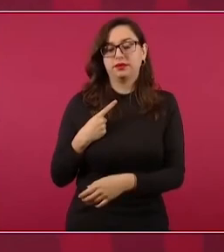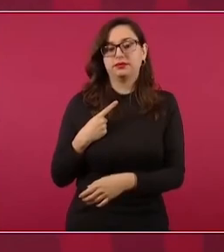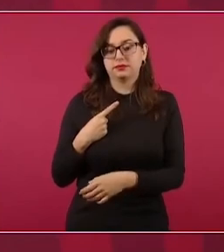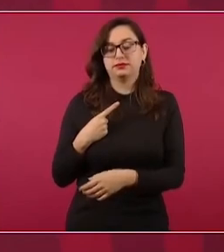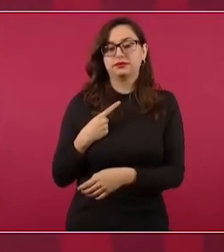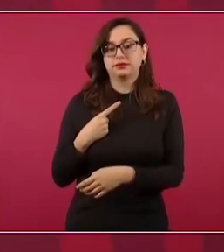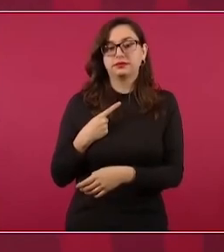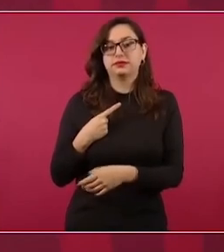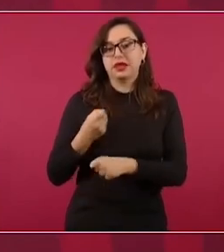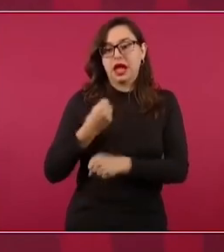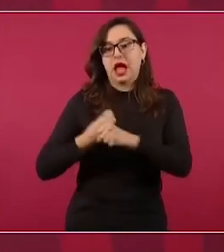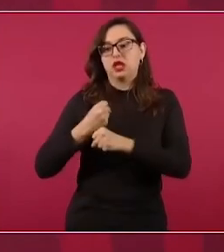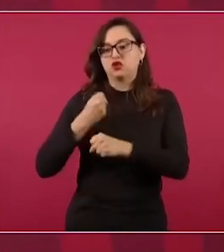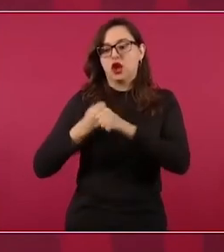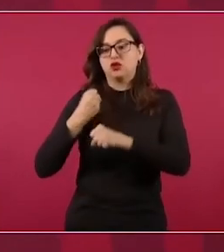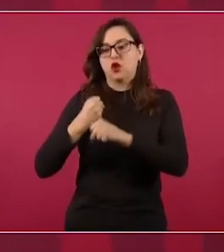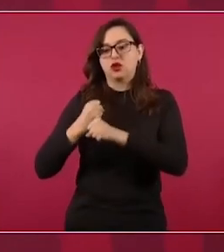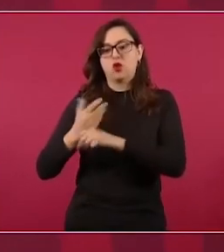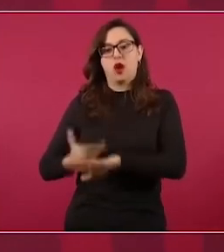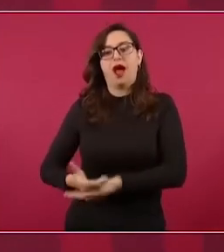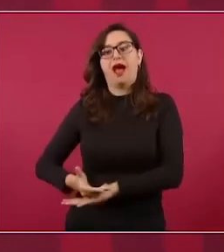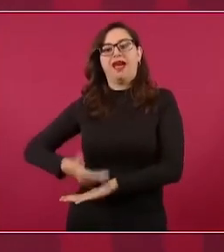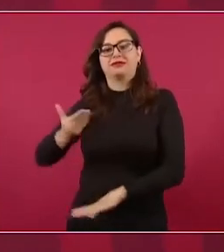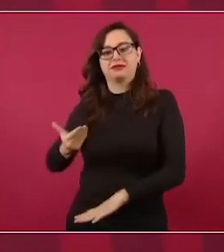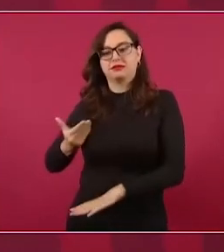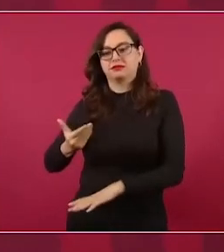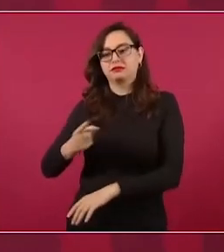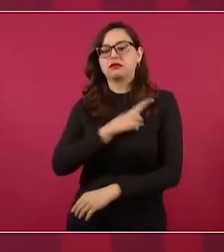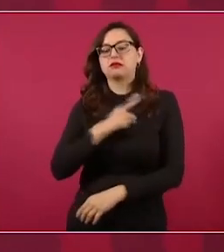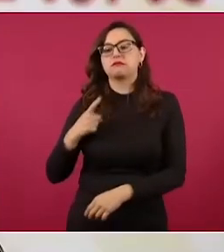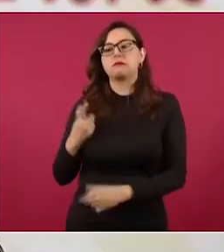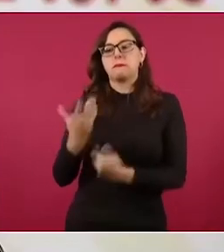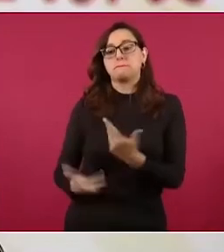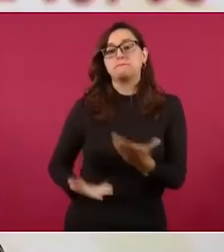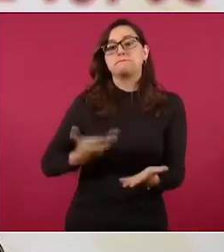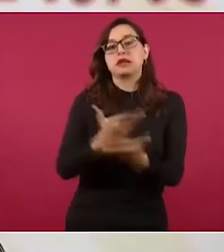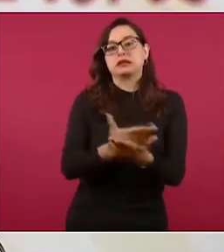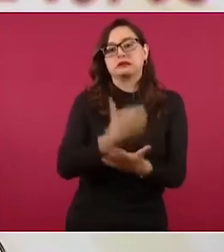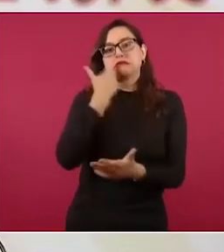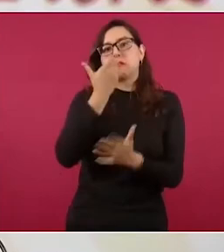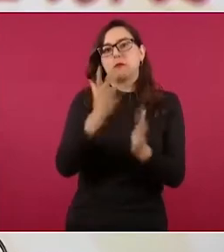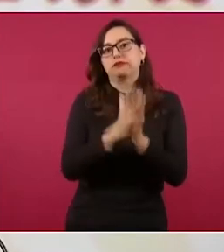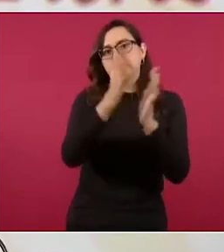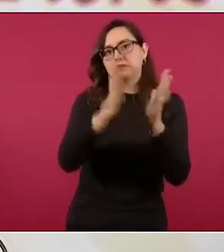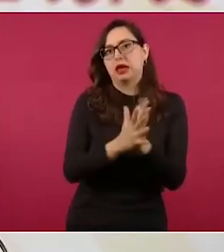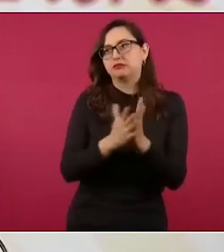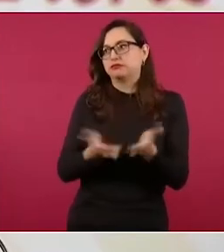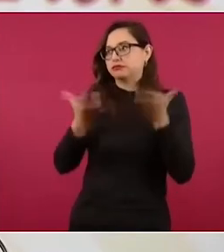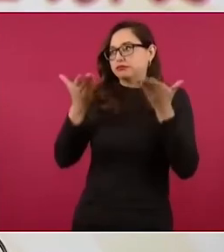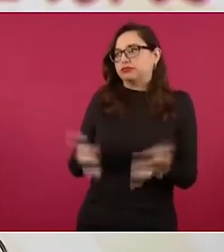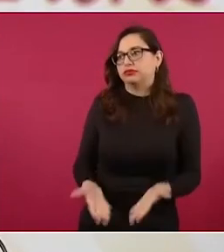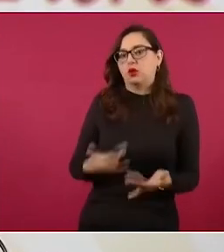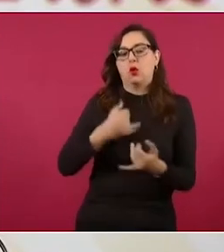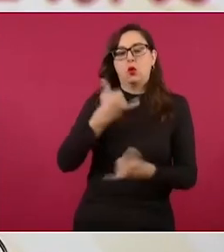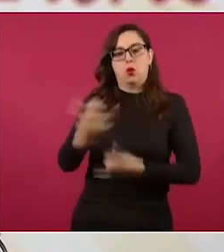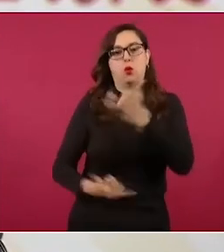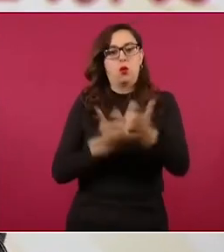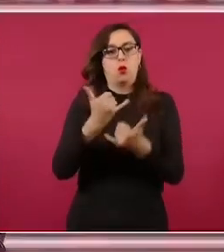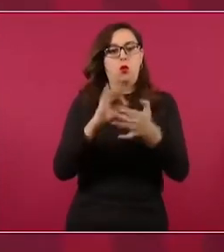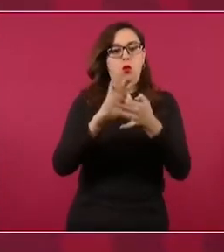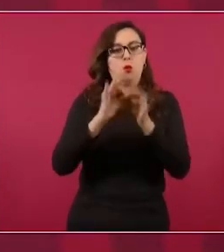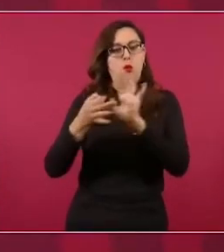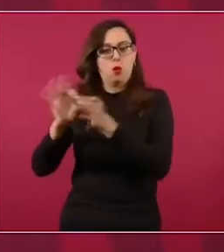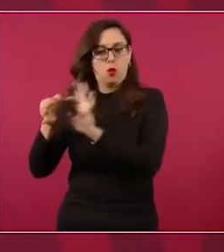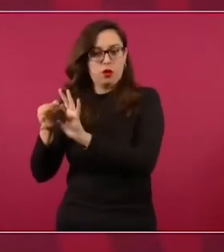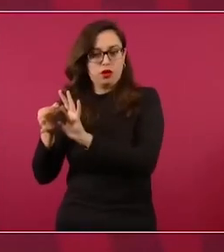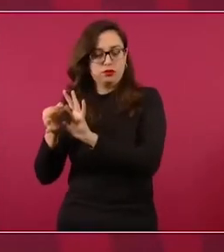Con más años antes se tiene que presentar, pues si quieres participar o no quieres participar. Ya ahora se está